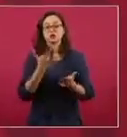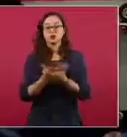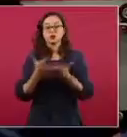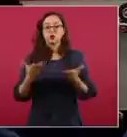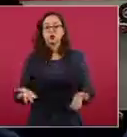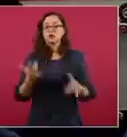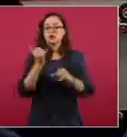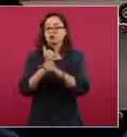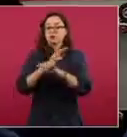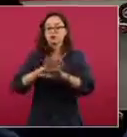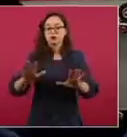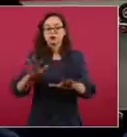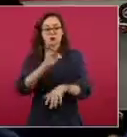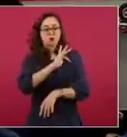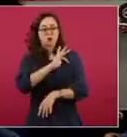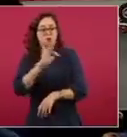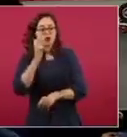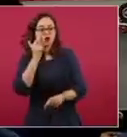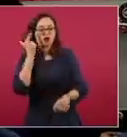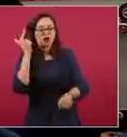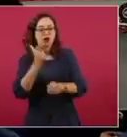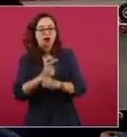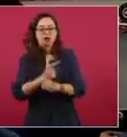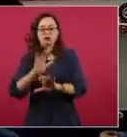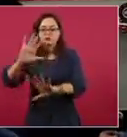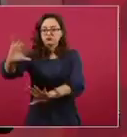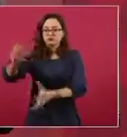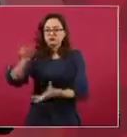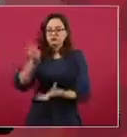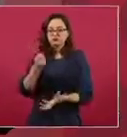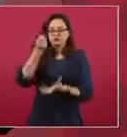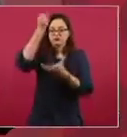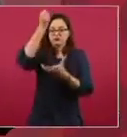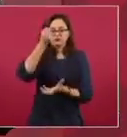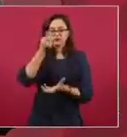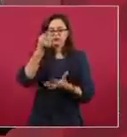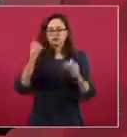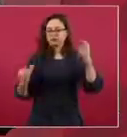o sea, menos desigualdad.